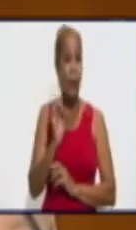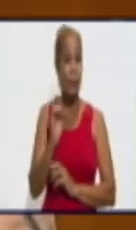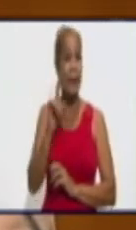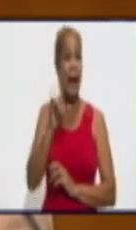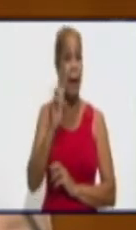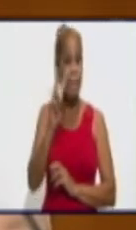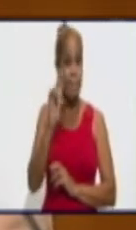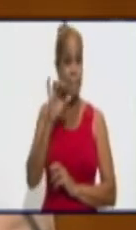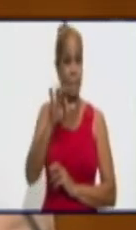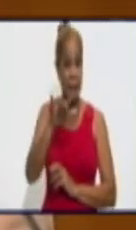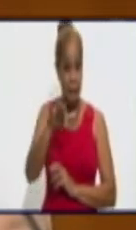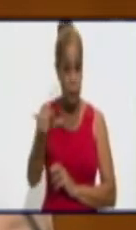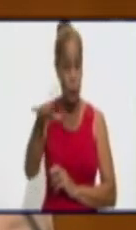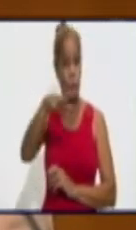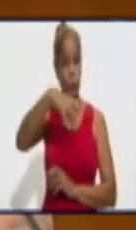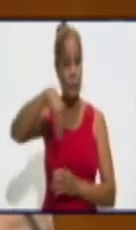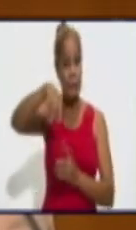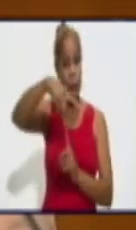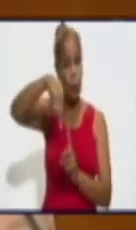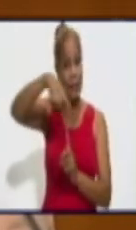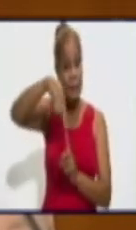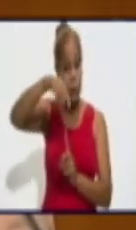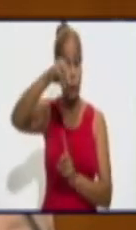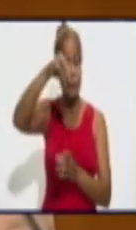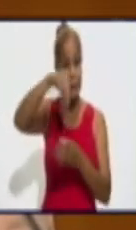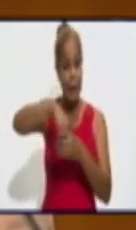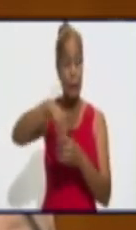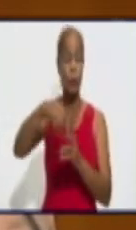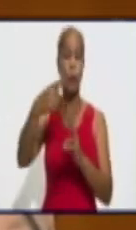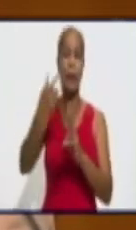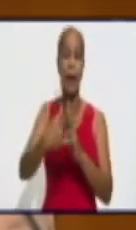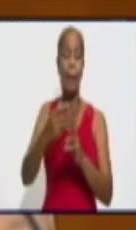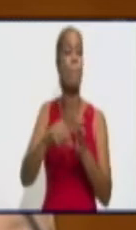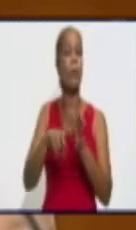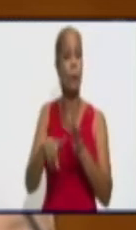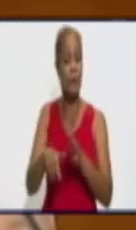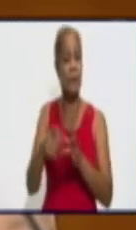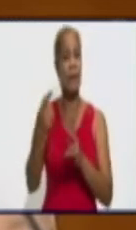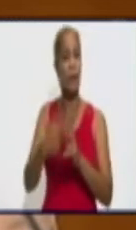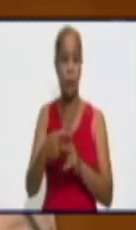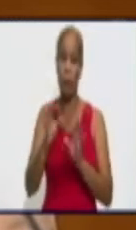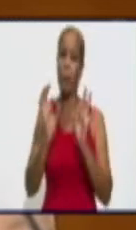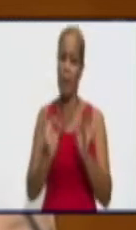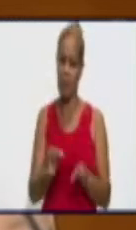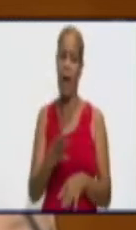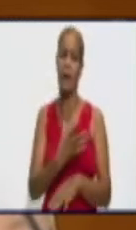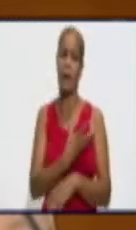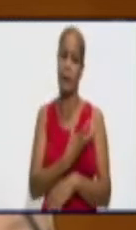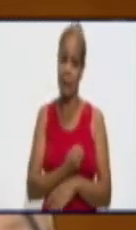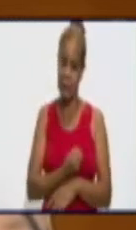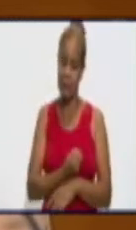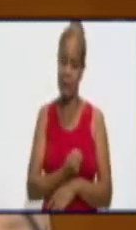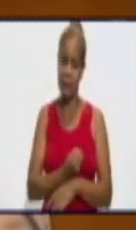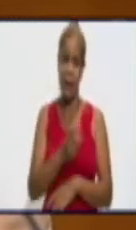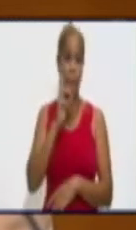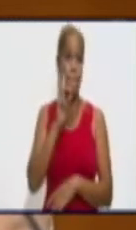provincia y fundamentalmente en el municipio de Bayamo. Y tristemente hoy cuando uno transita por Bayamo